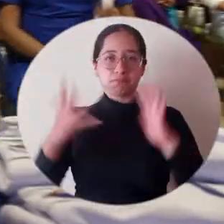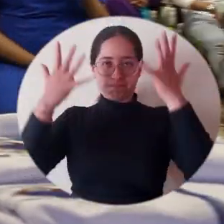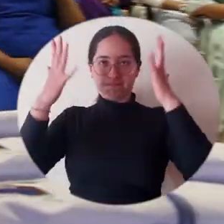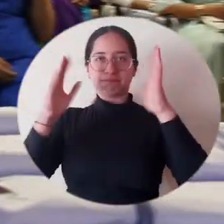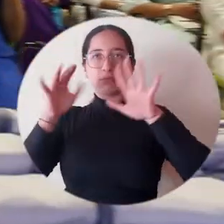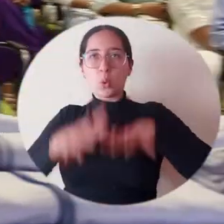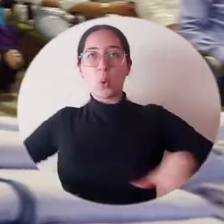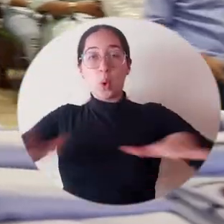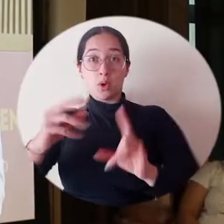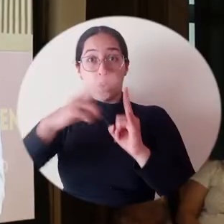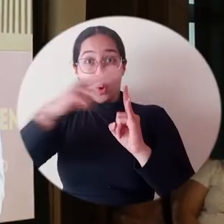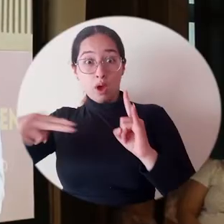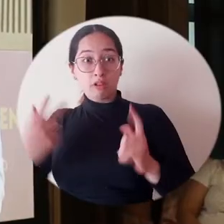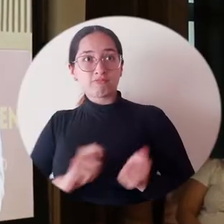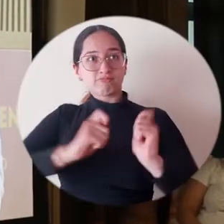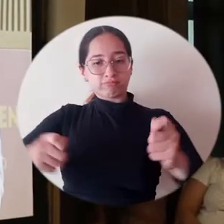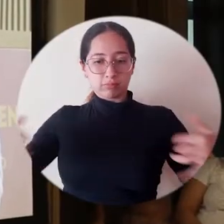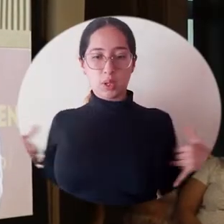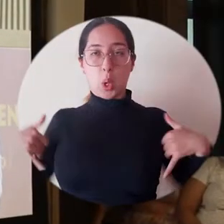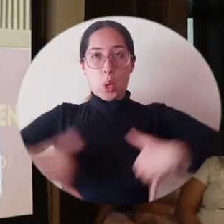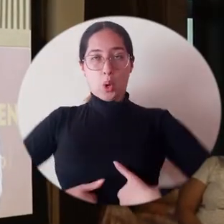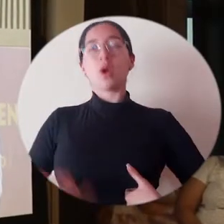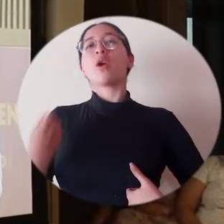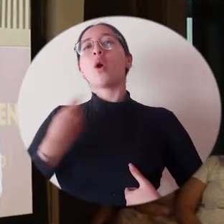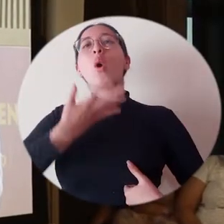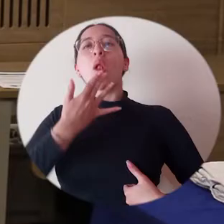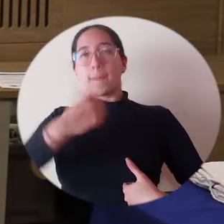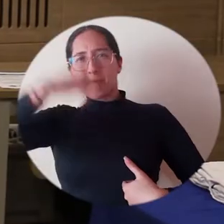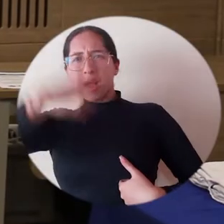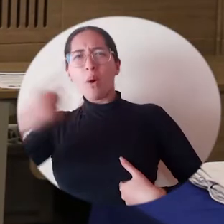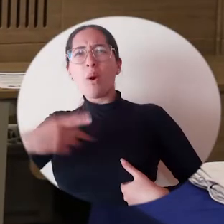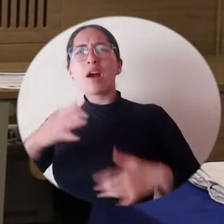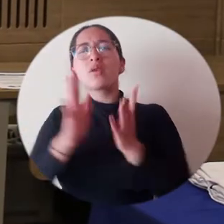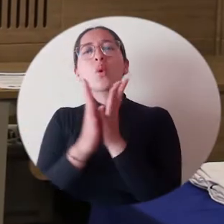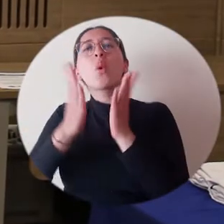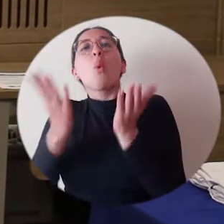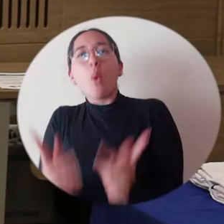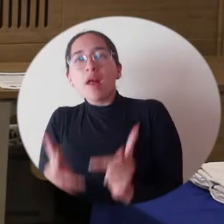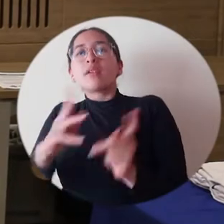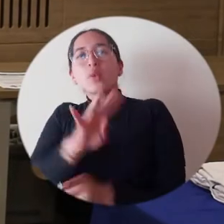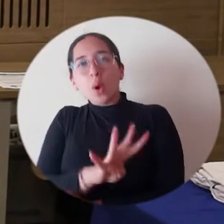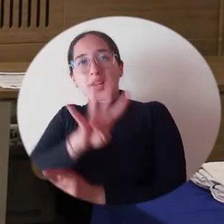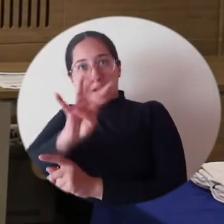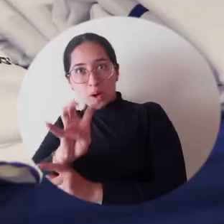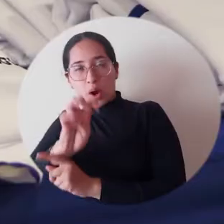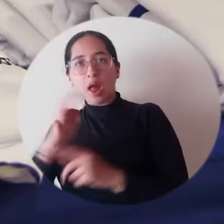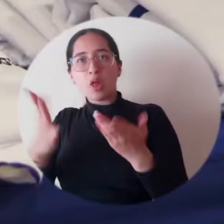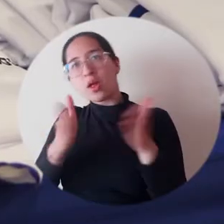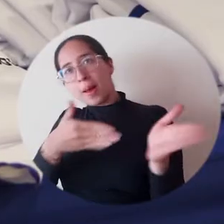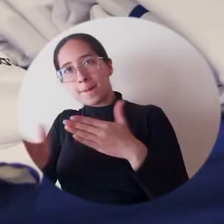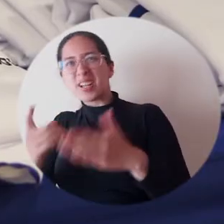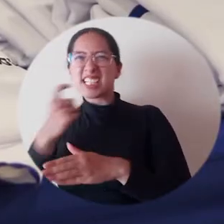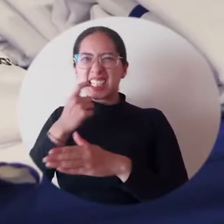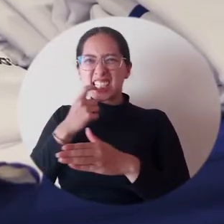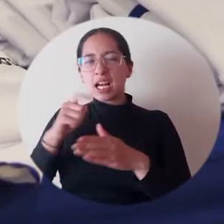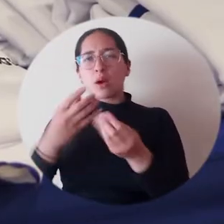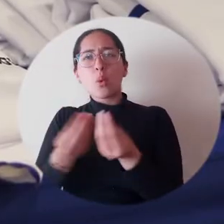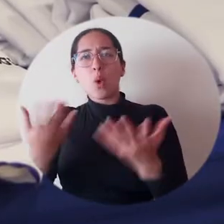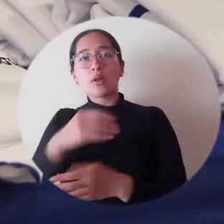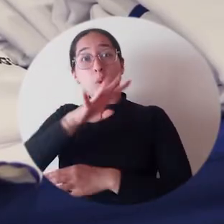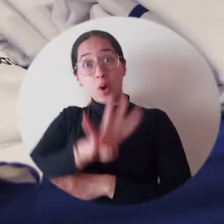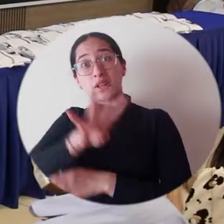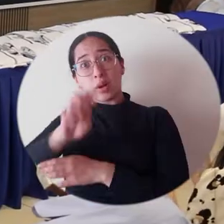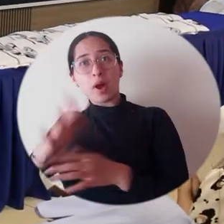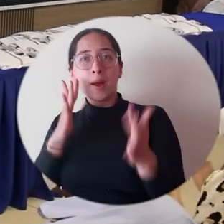En una tradicional ceremonia, la Universidad del Magdalena impuso batas a 49 estudiantes de décimo semestre del programa de odontología,